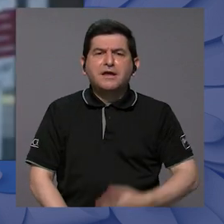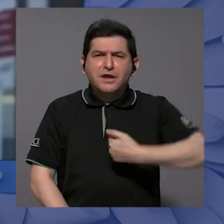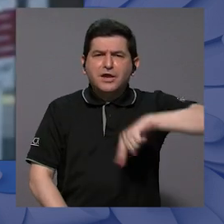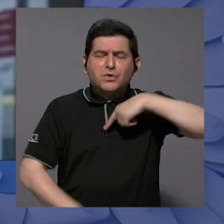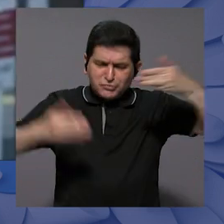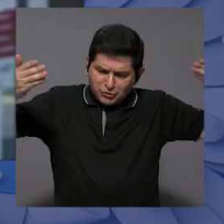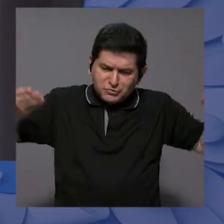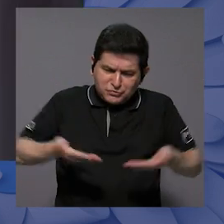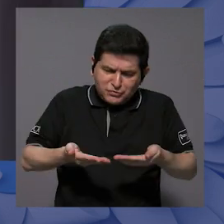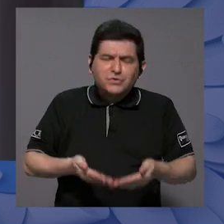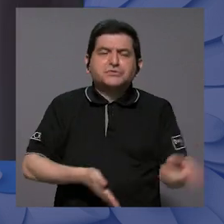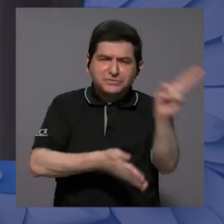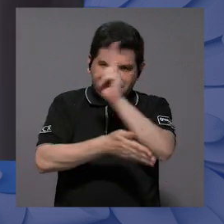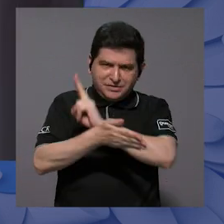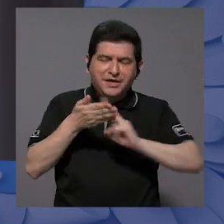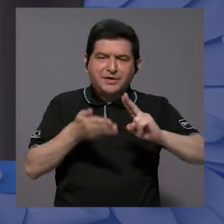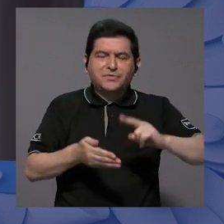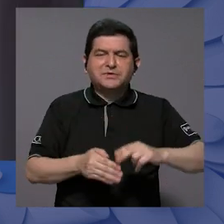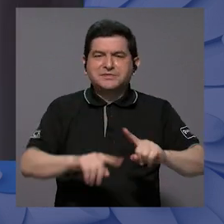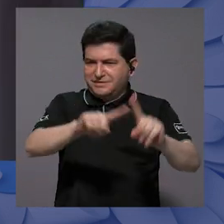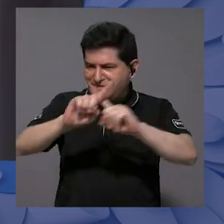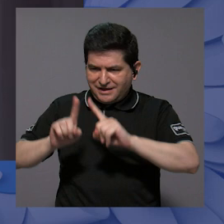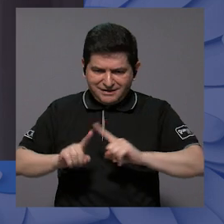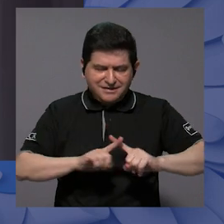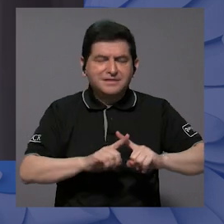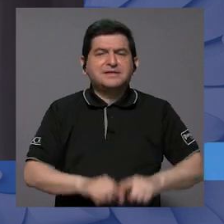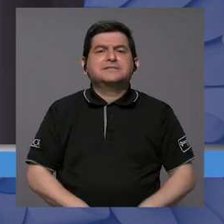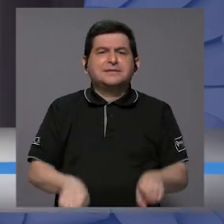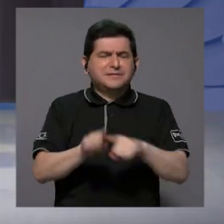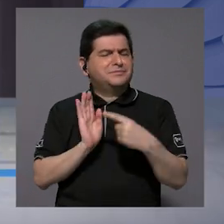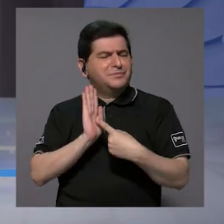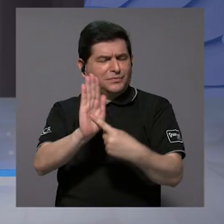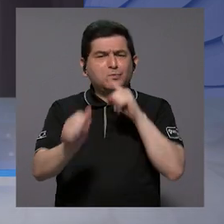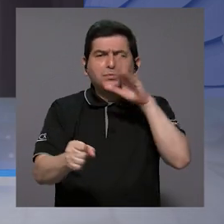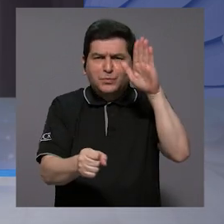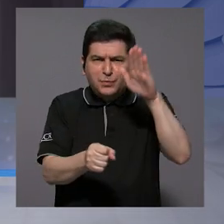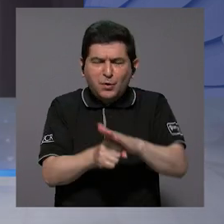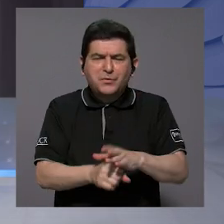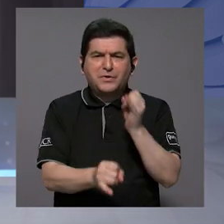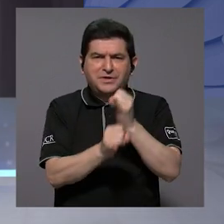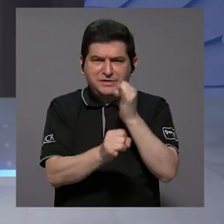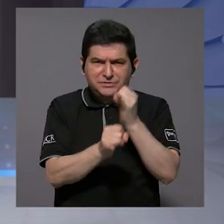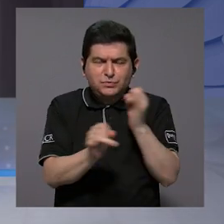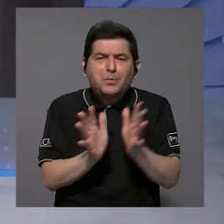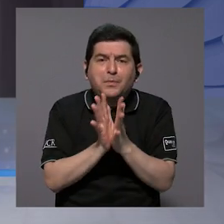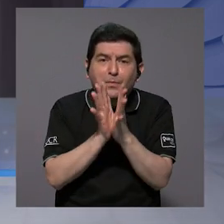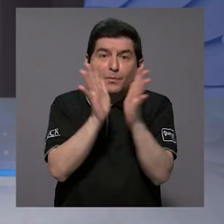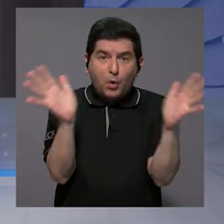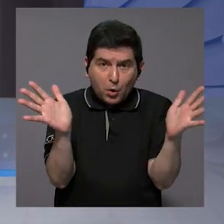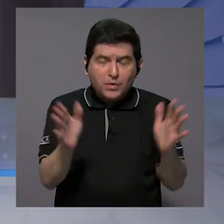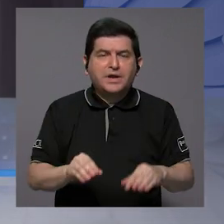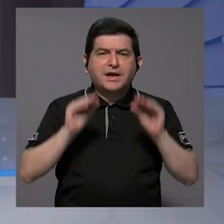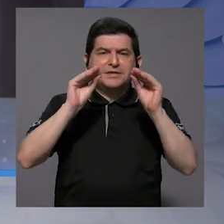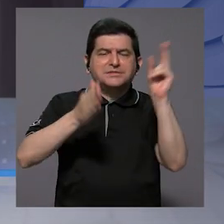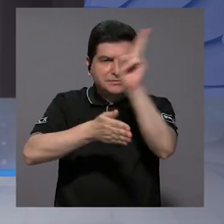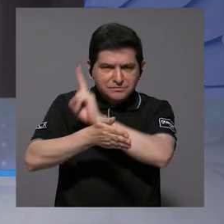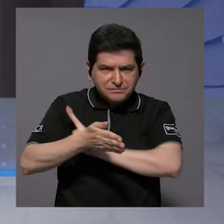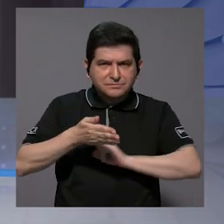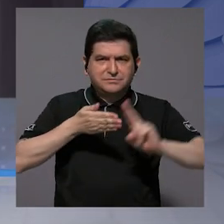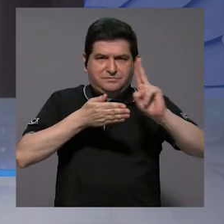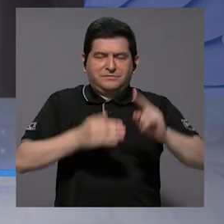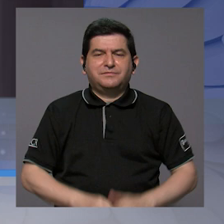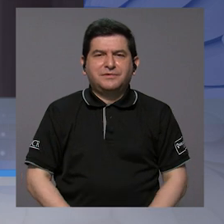albergamos y recibimos en nuestras universidades y además refleja el compromiso de las instituciones públicas de educación